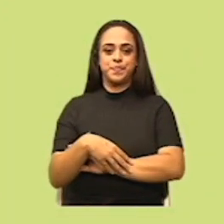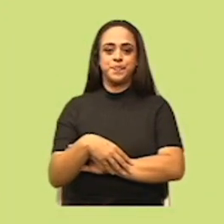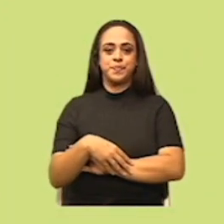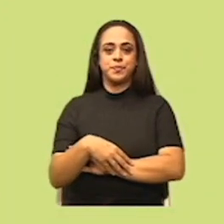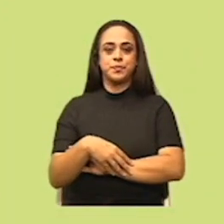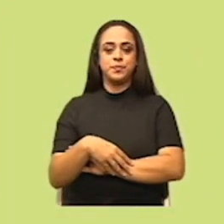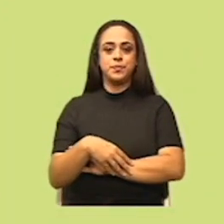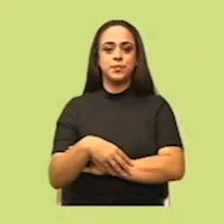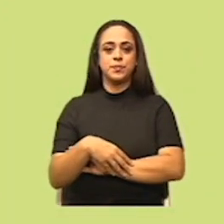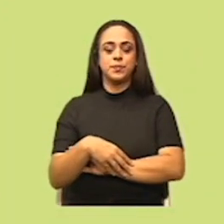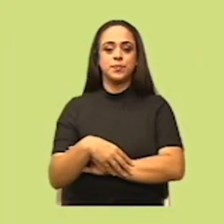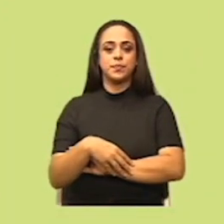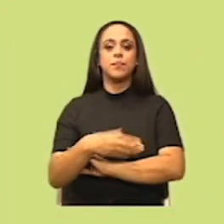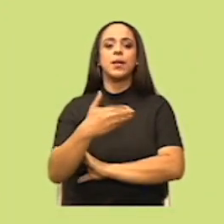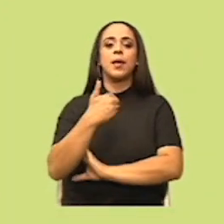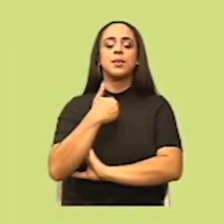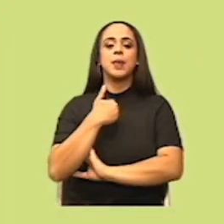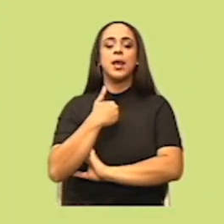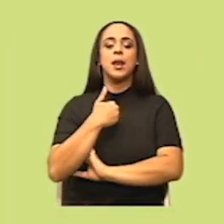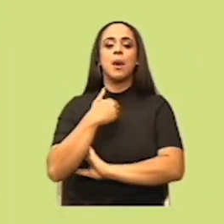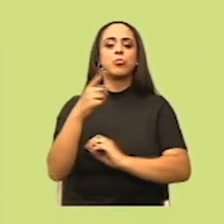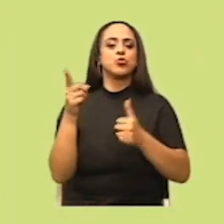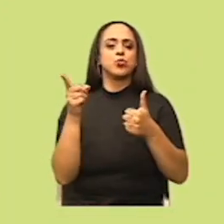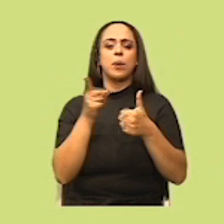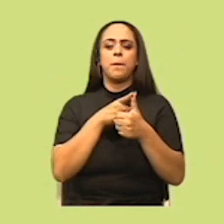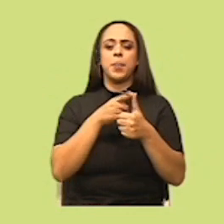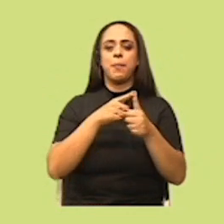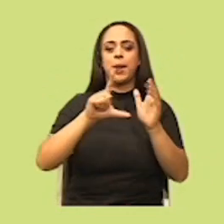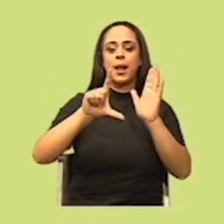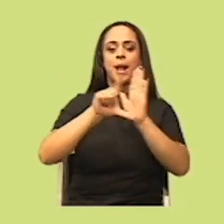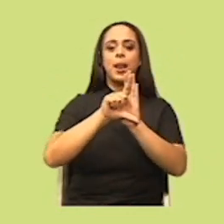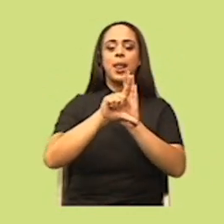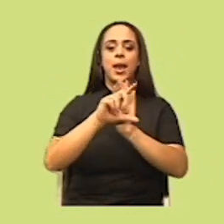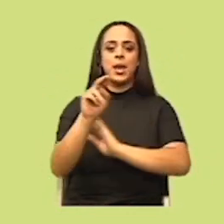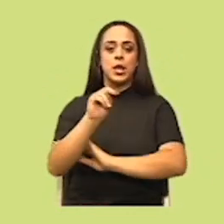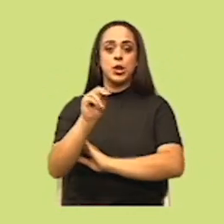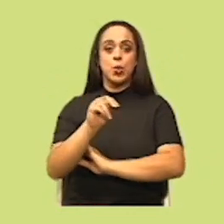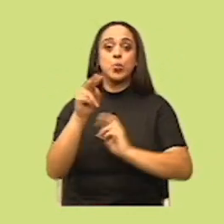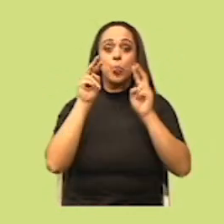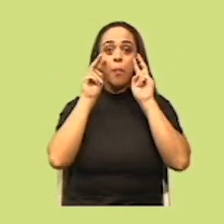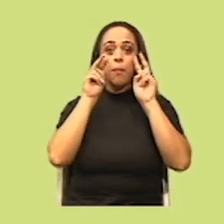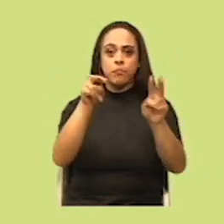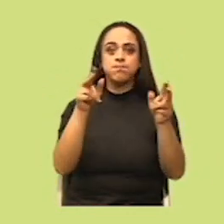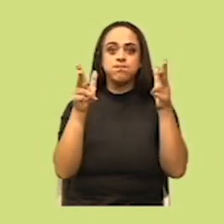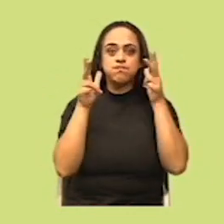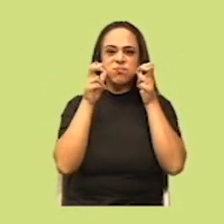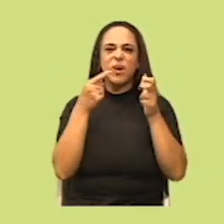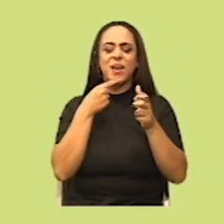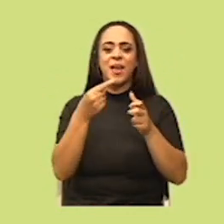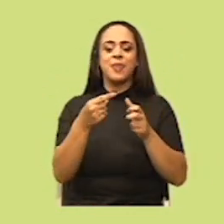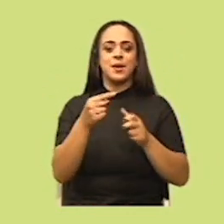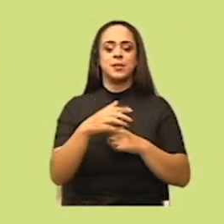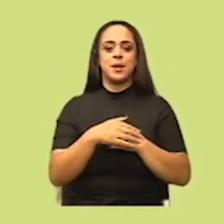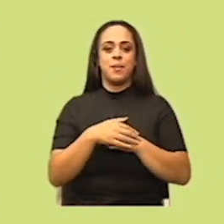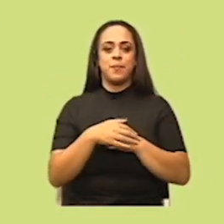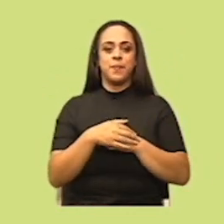Excelente. Tenemos el enunciado de la primera ley de Newton. Vamos a escuchar qué nos dice este enunciado.